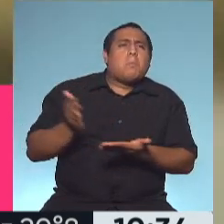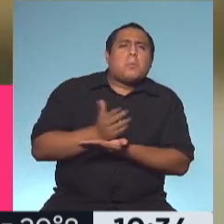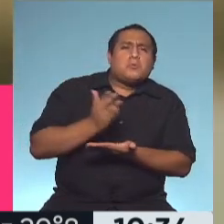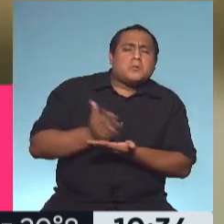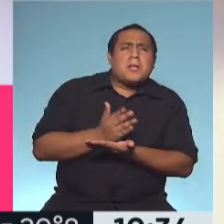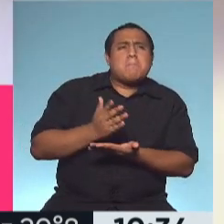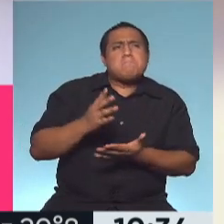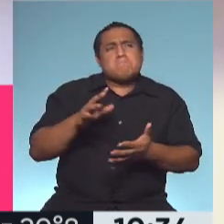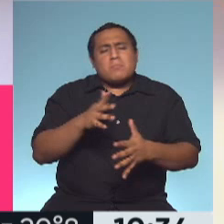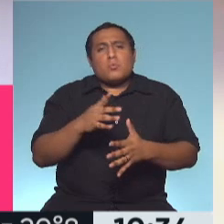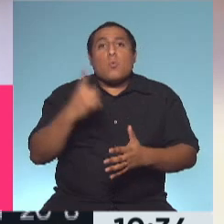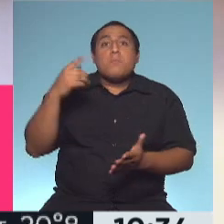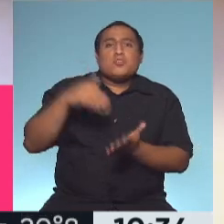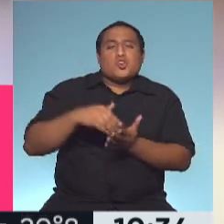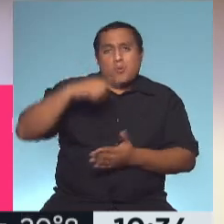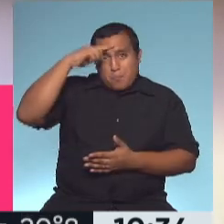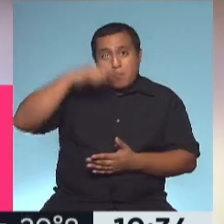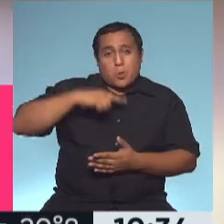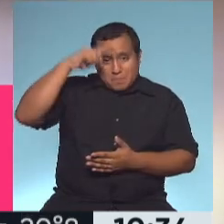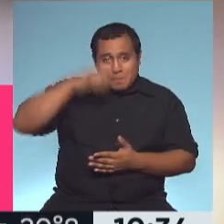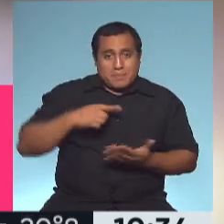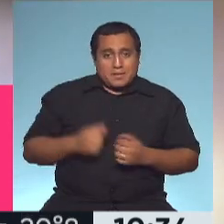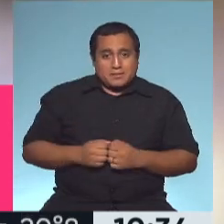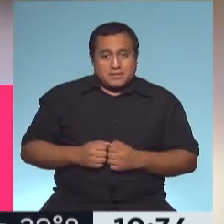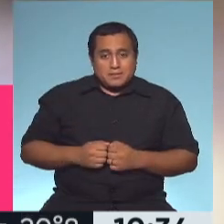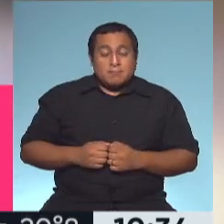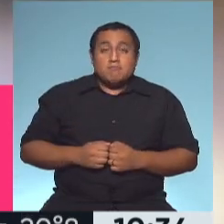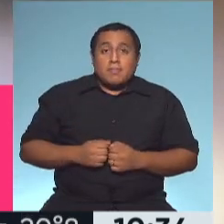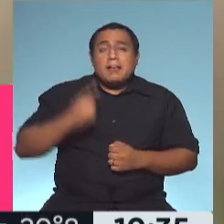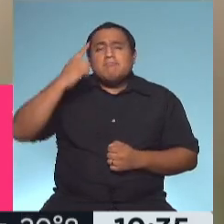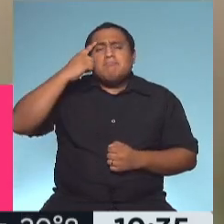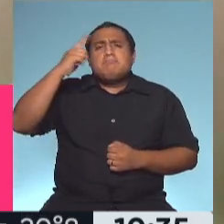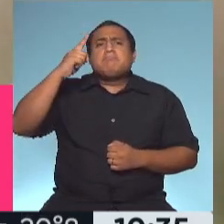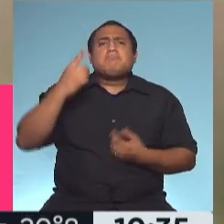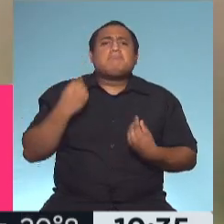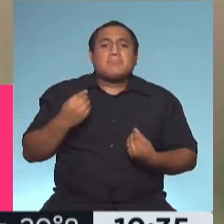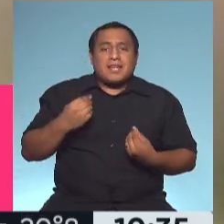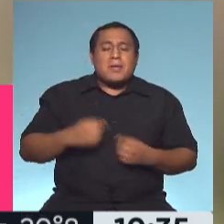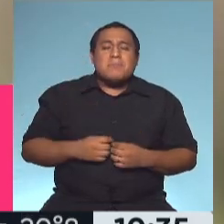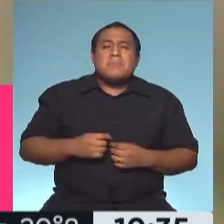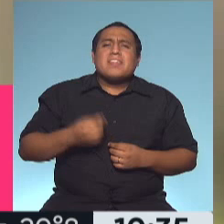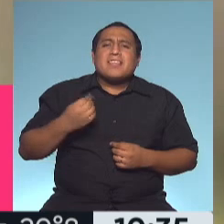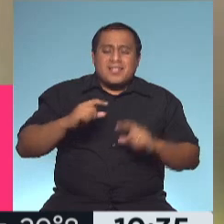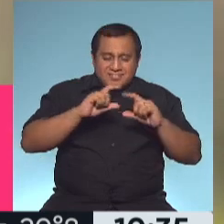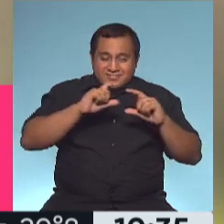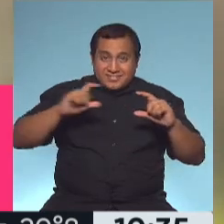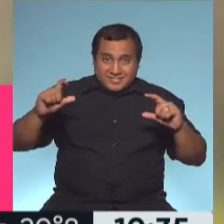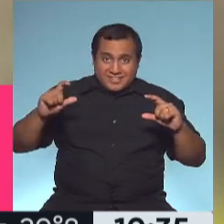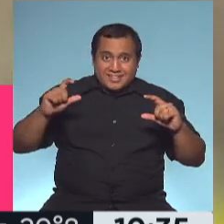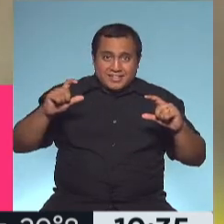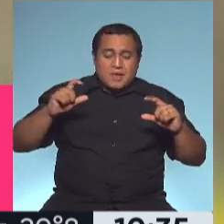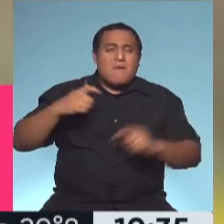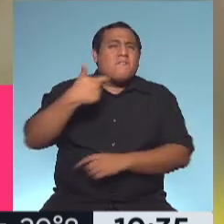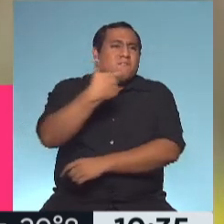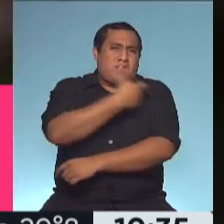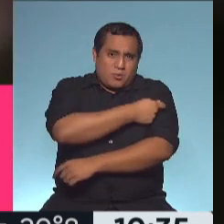un millón de dosis mensuales. La idea es que el antígeno, o sea, la sustancia activa de la